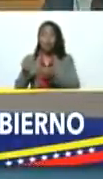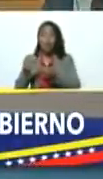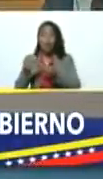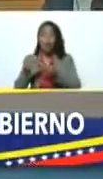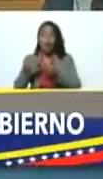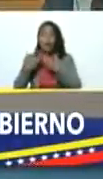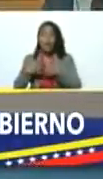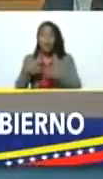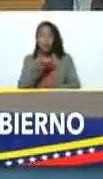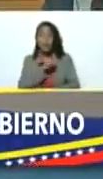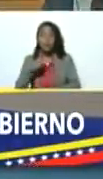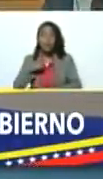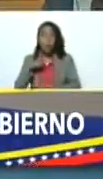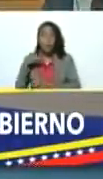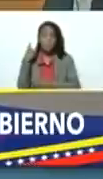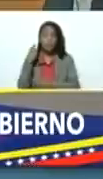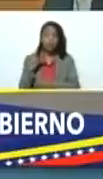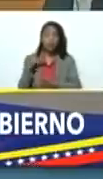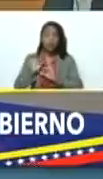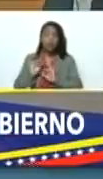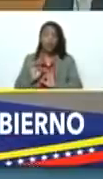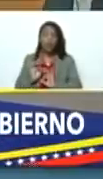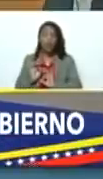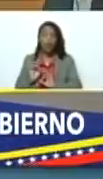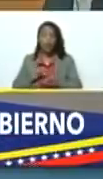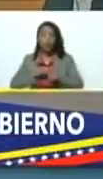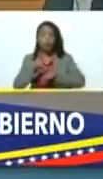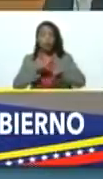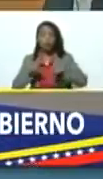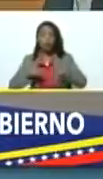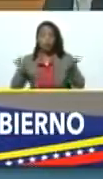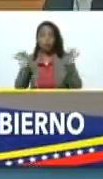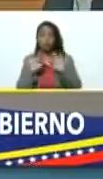empresarios privados sin consultar sin coordinar